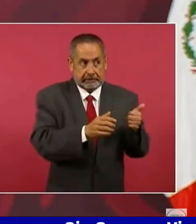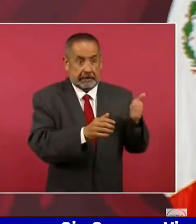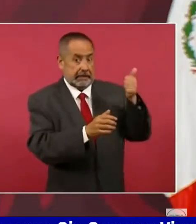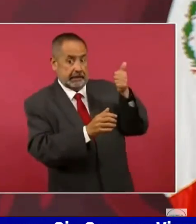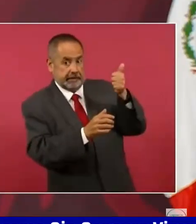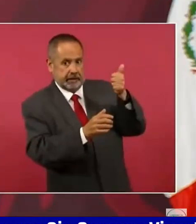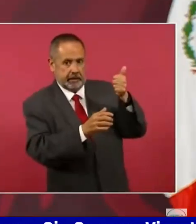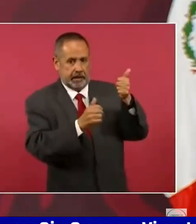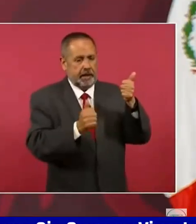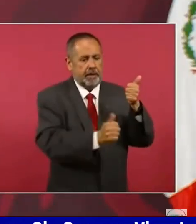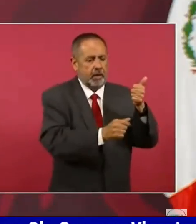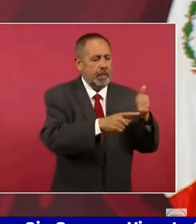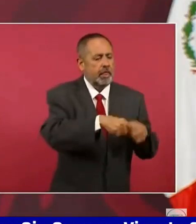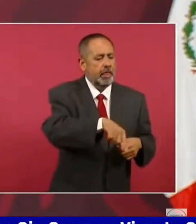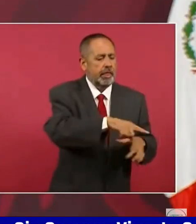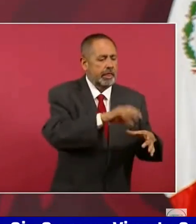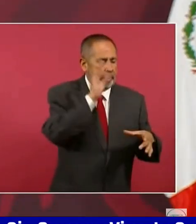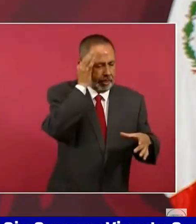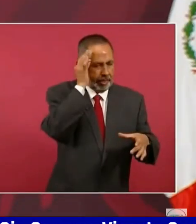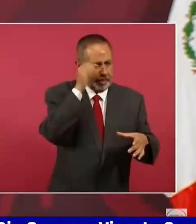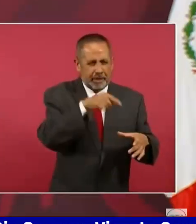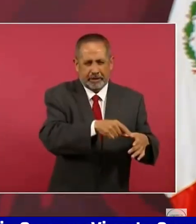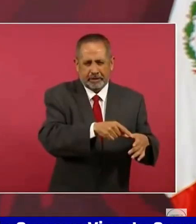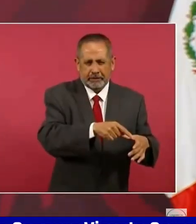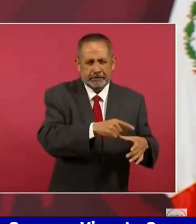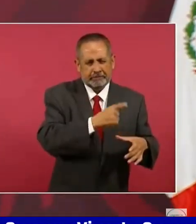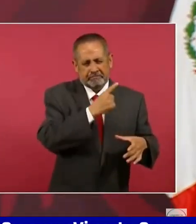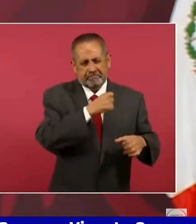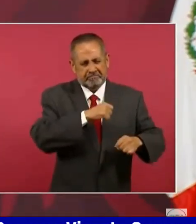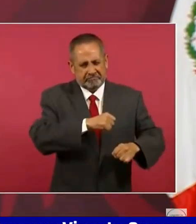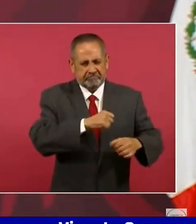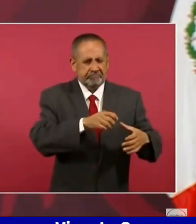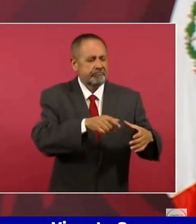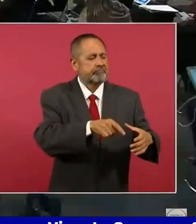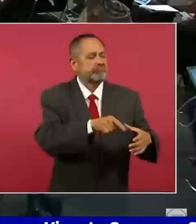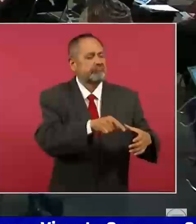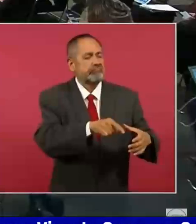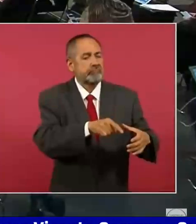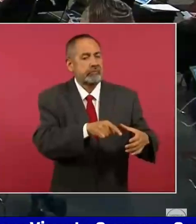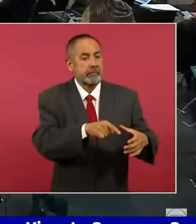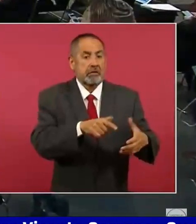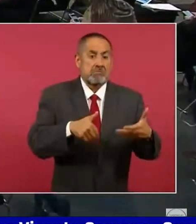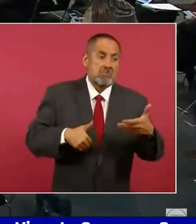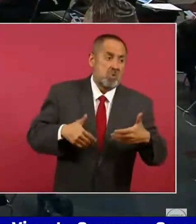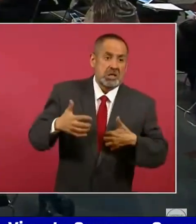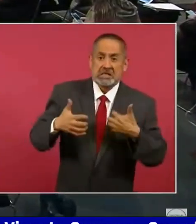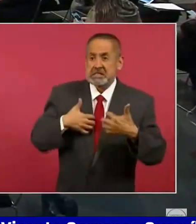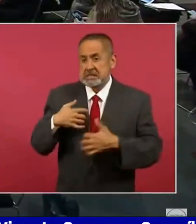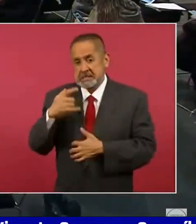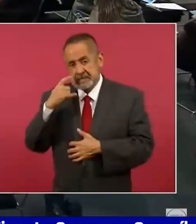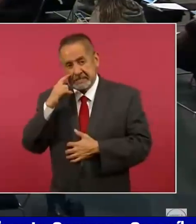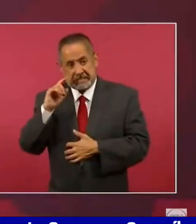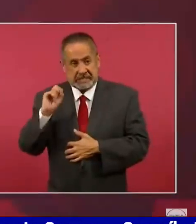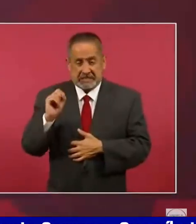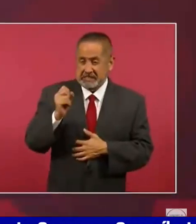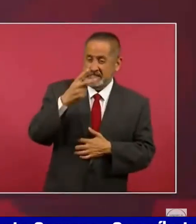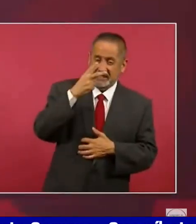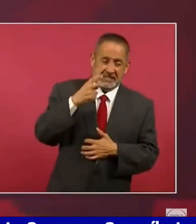machuchones, son los más molestos, irritados.